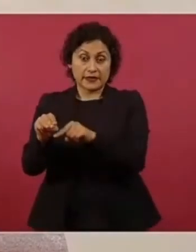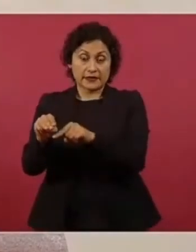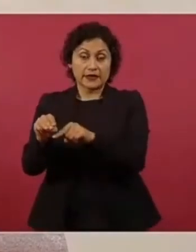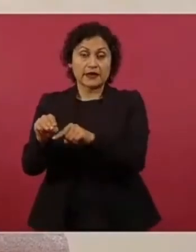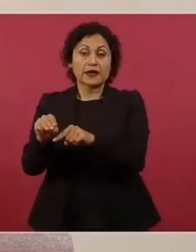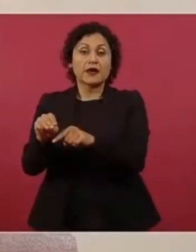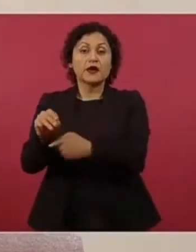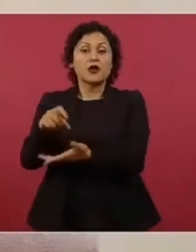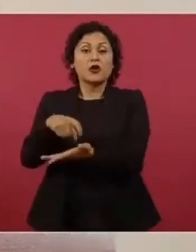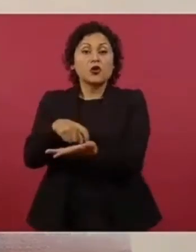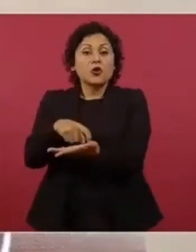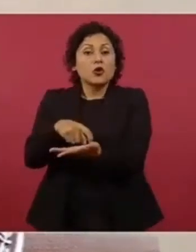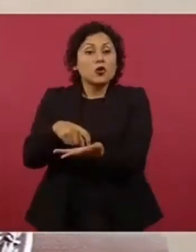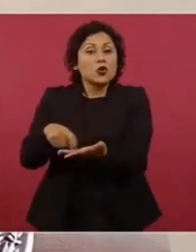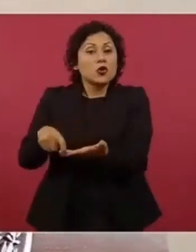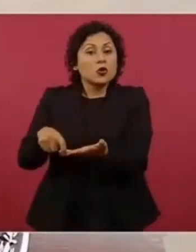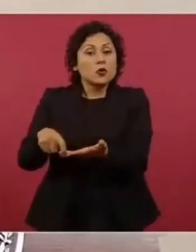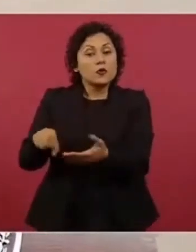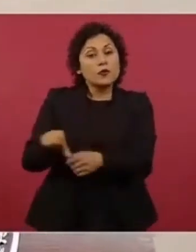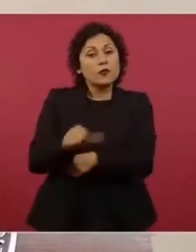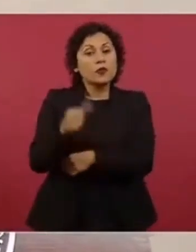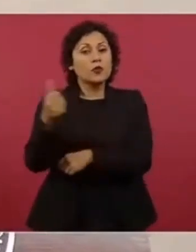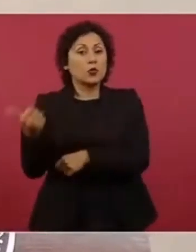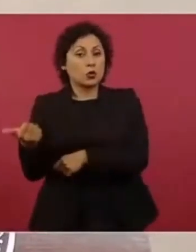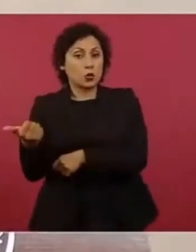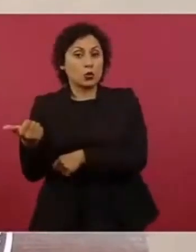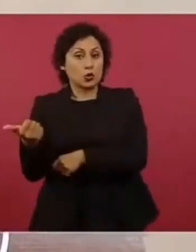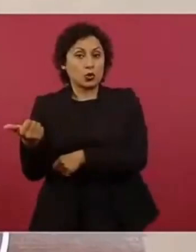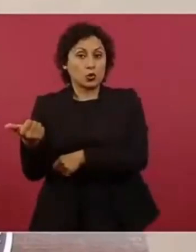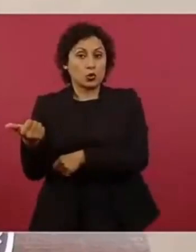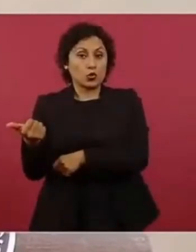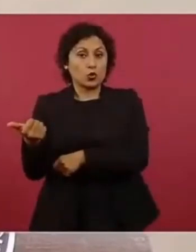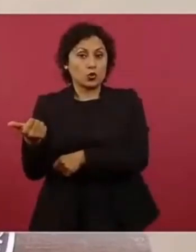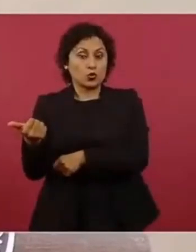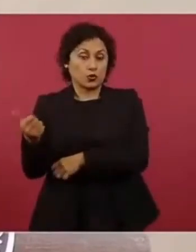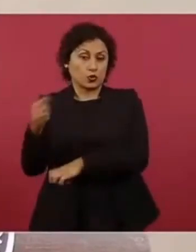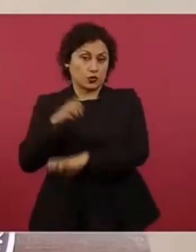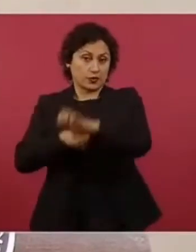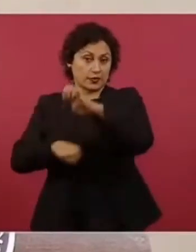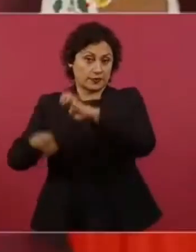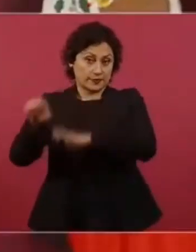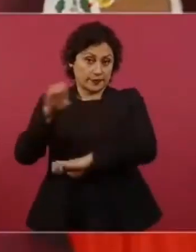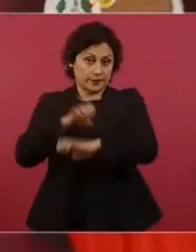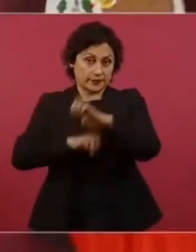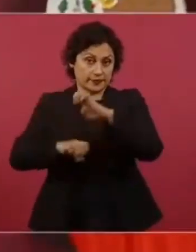acciones de una empresa